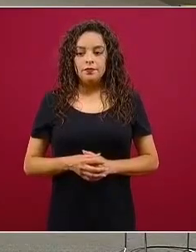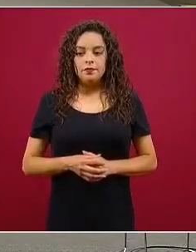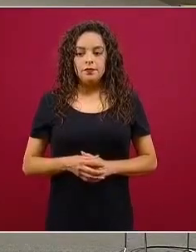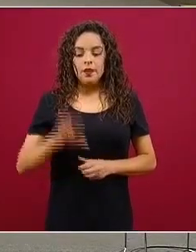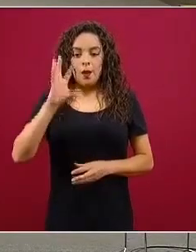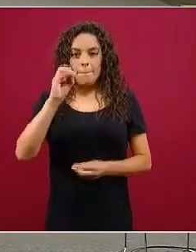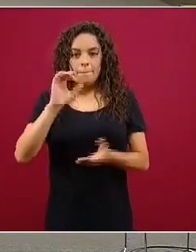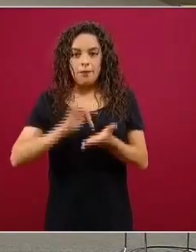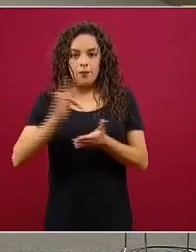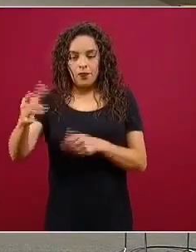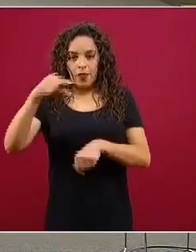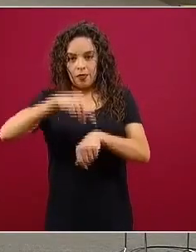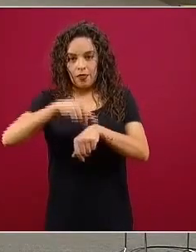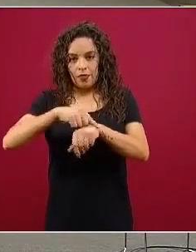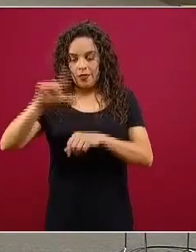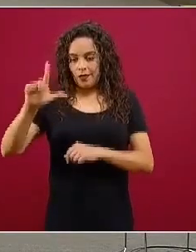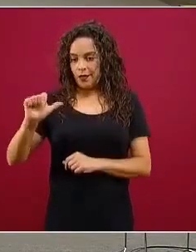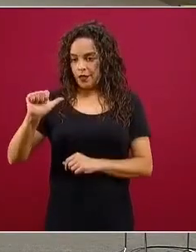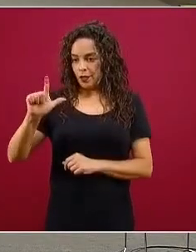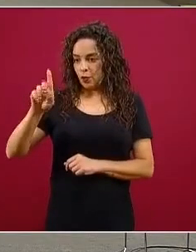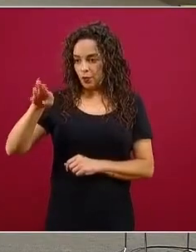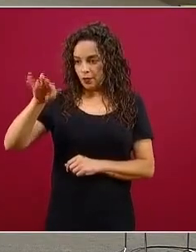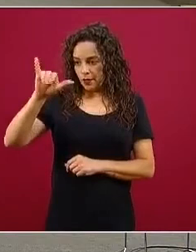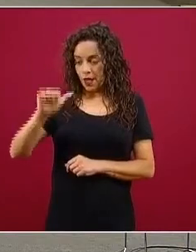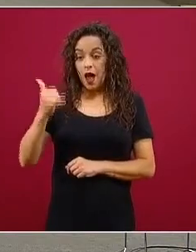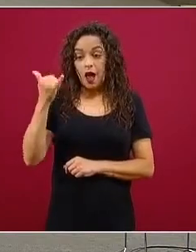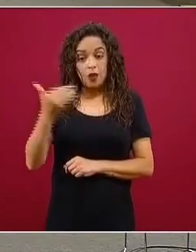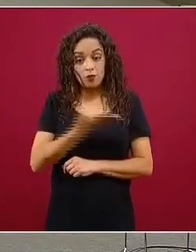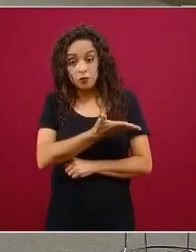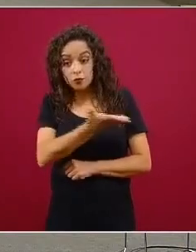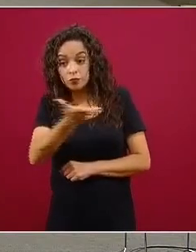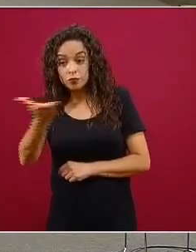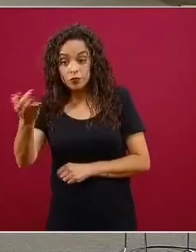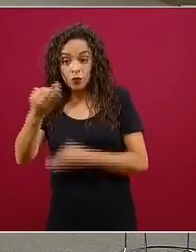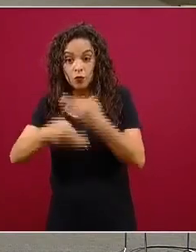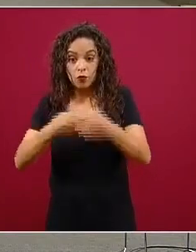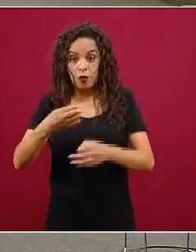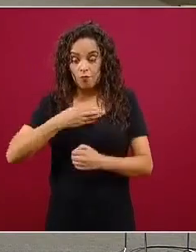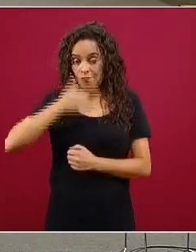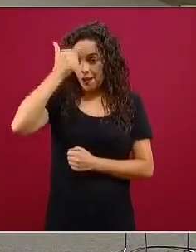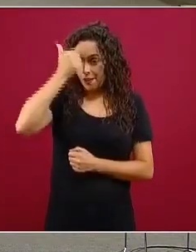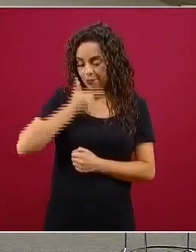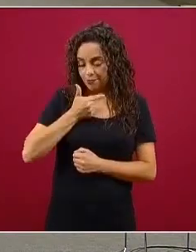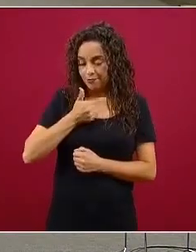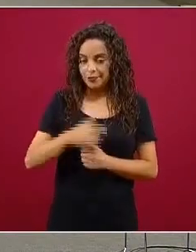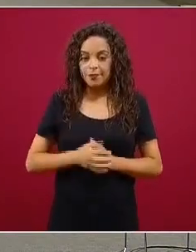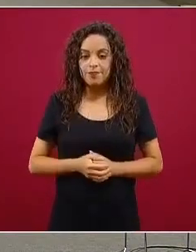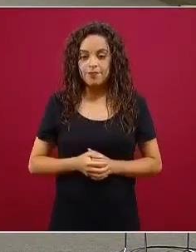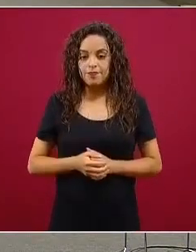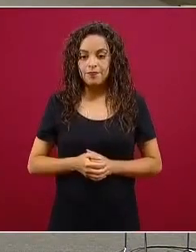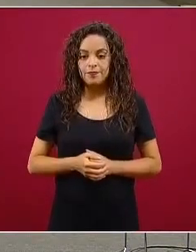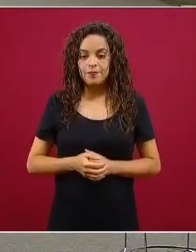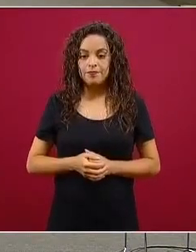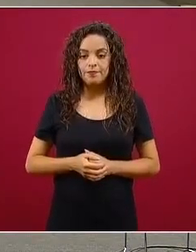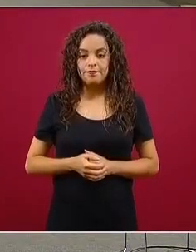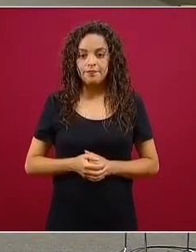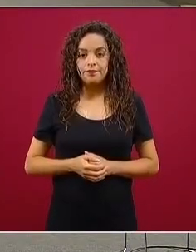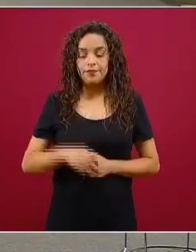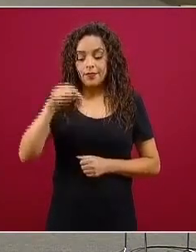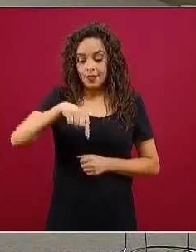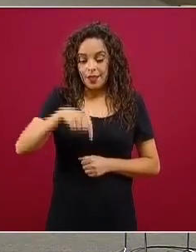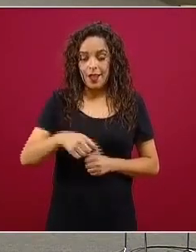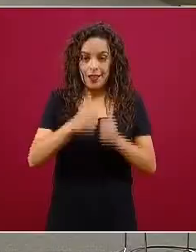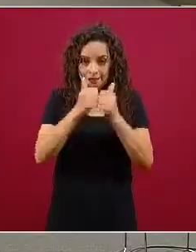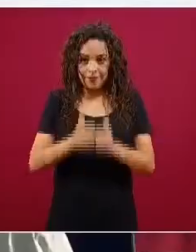Muchas gracias, doctora Lovía. Y bueno, buenas noches a todos los que están aquí el día de hoy y a todos los que nos escuchan en sus casas.